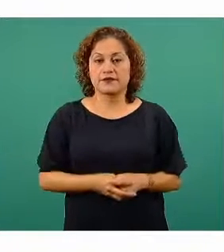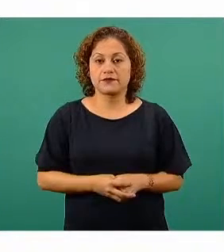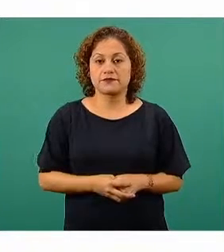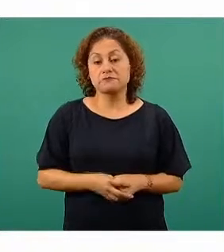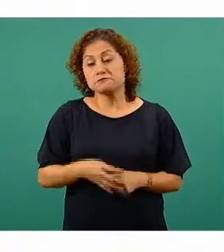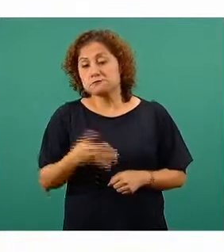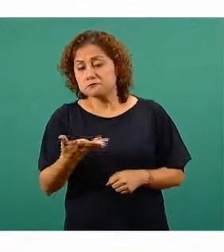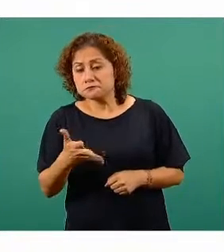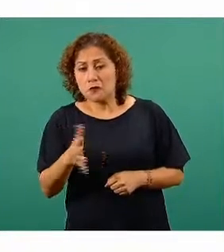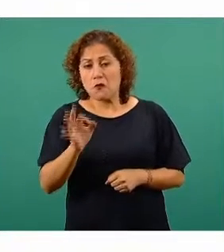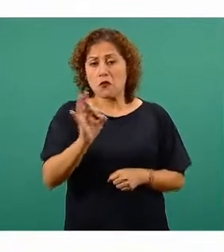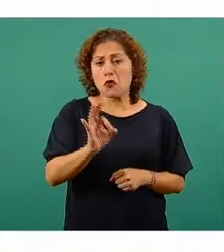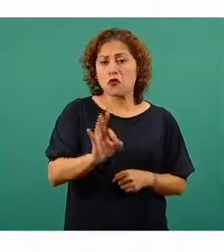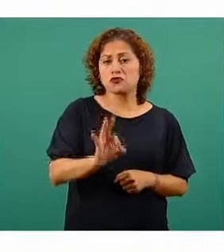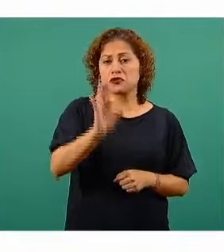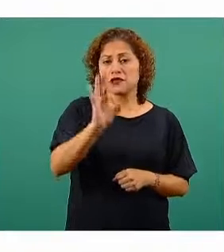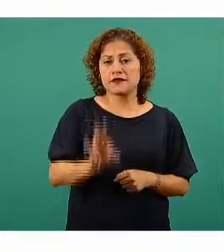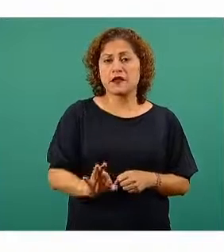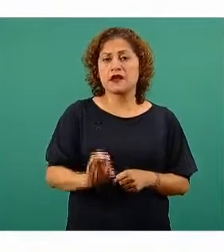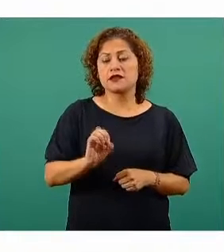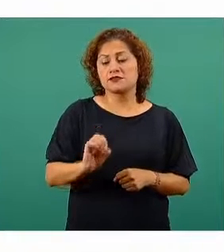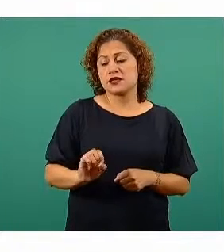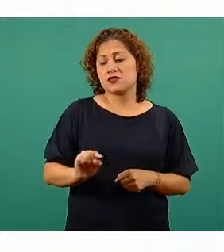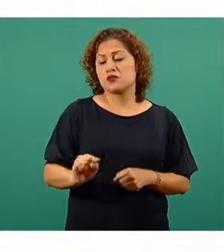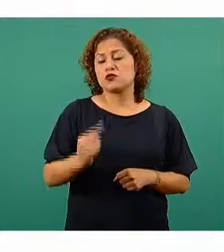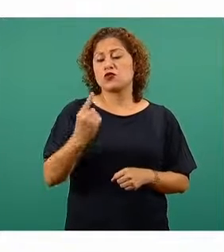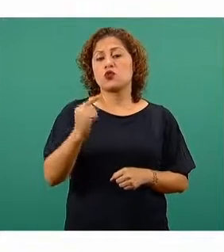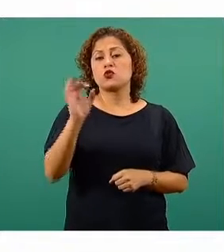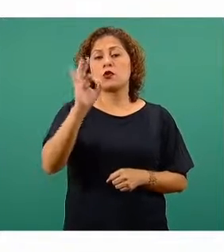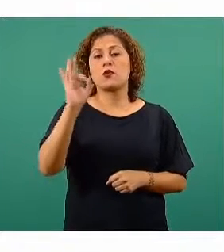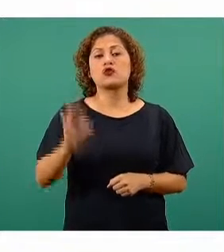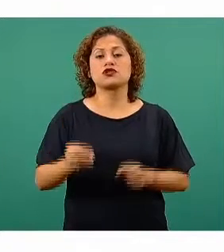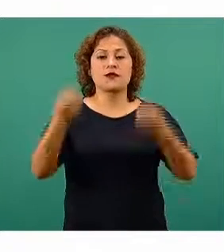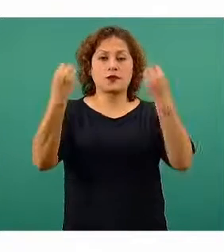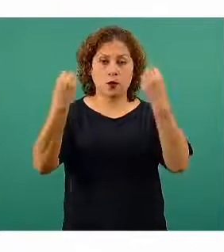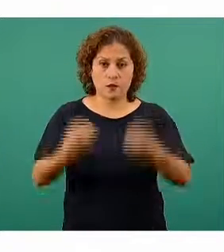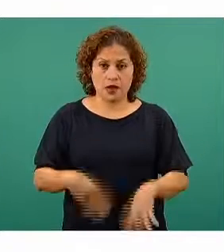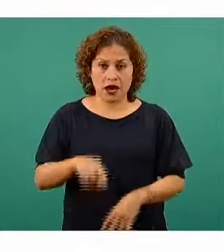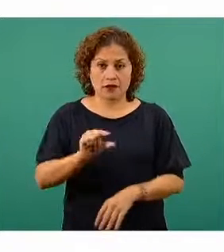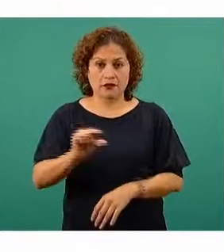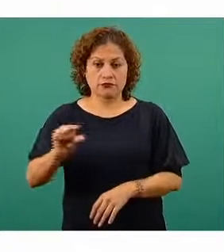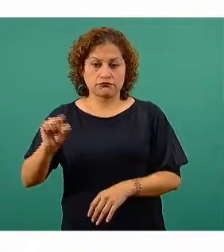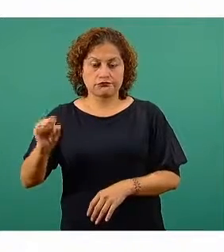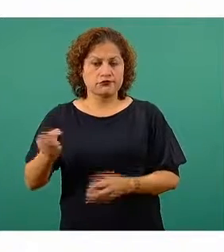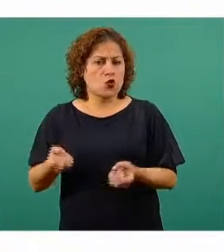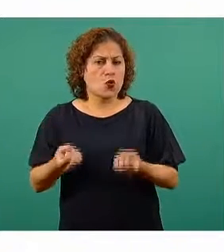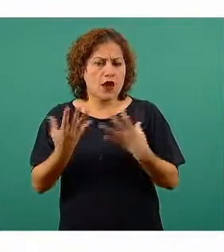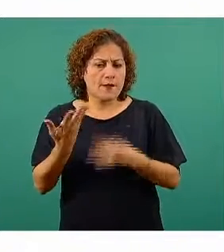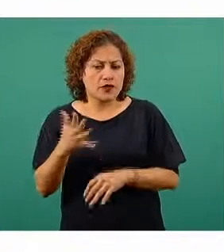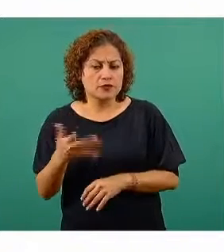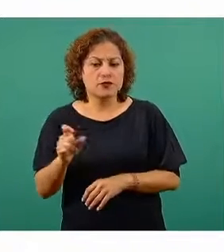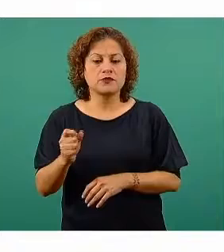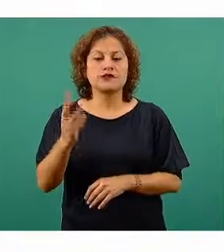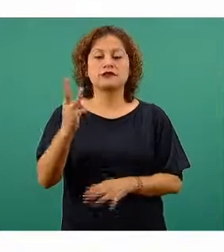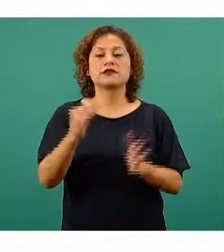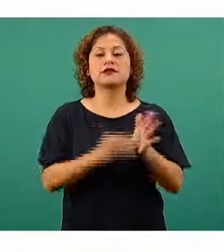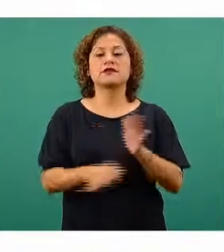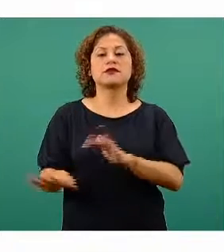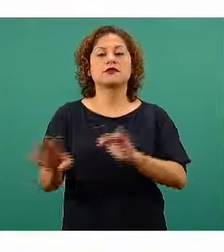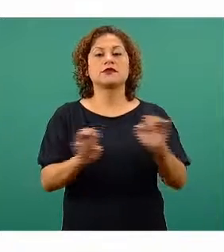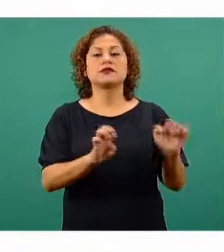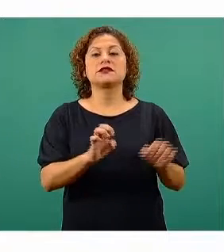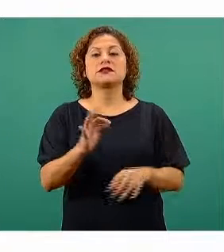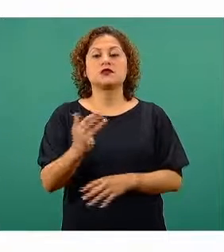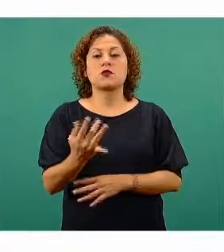porcentaje mínimo del 0.1% de dosis perdidas, que representan 23.954